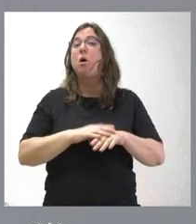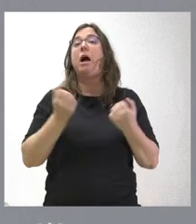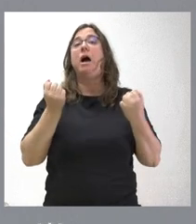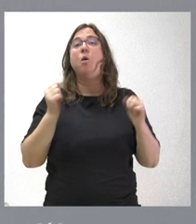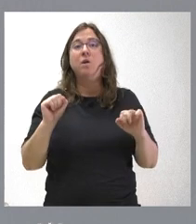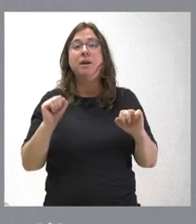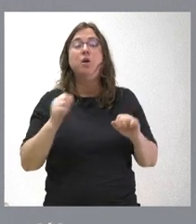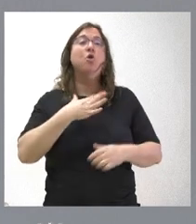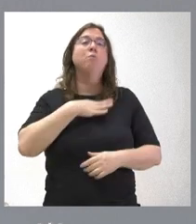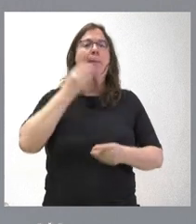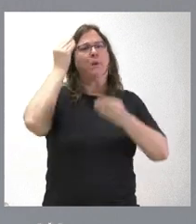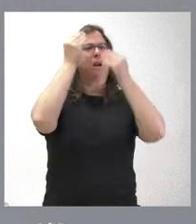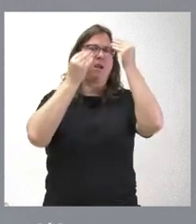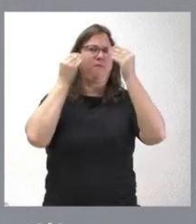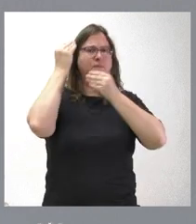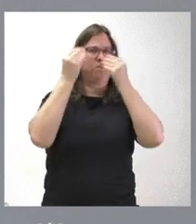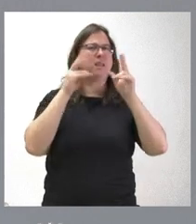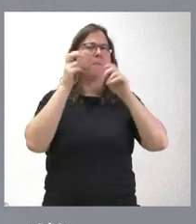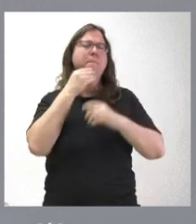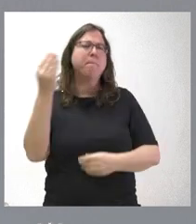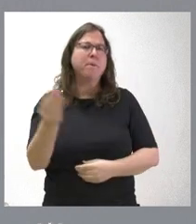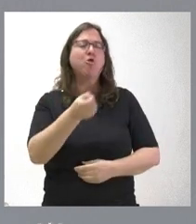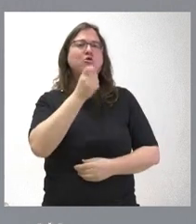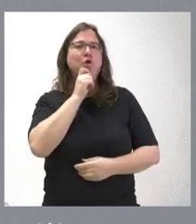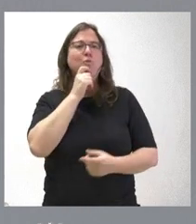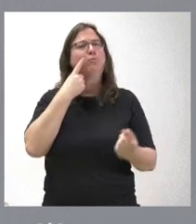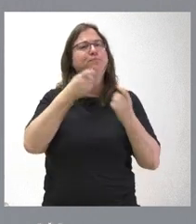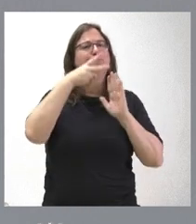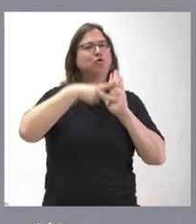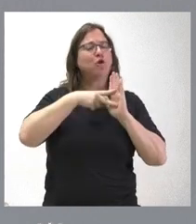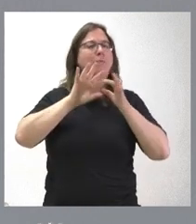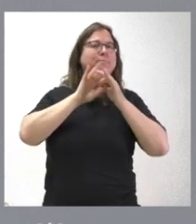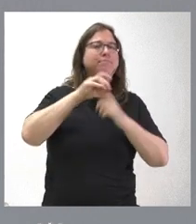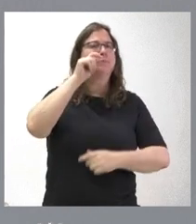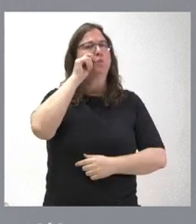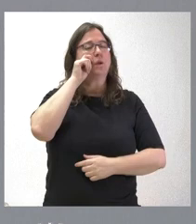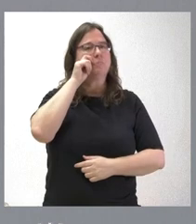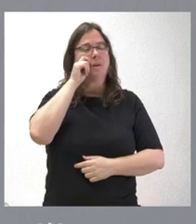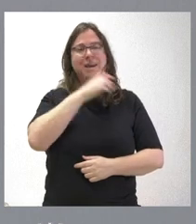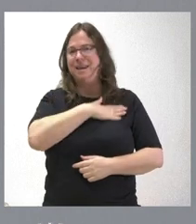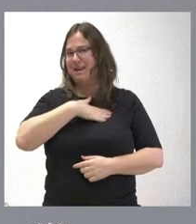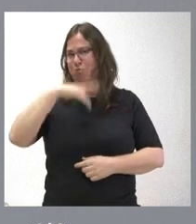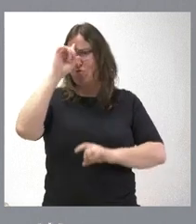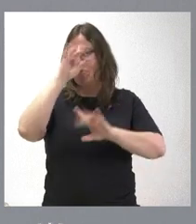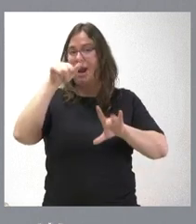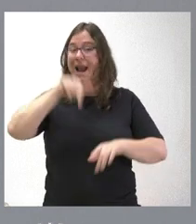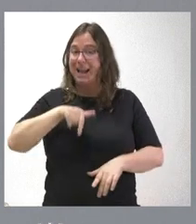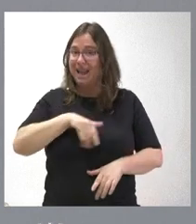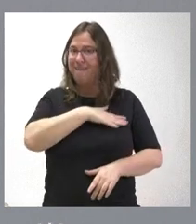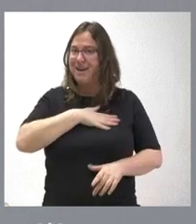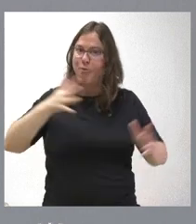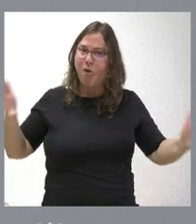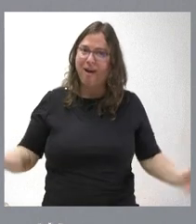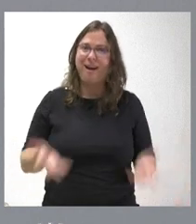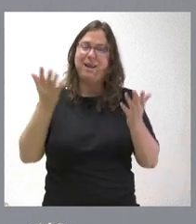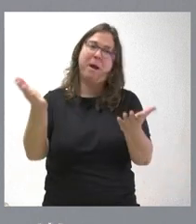de que podamos reflexionar en torno a cómo mejorar la regulación en el ámbito turístico, sí tenemos clara la idea de que nosotros estamos aquí para animar a